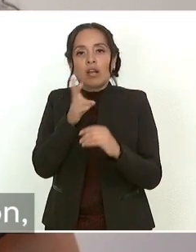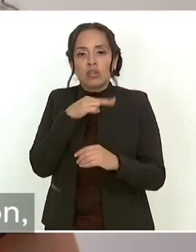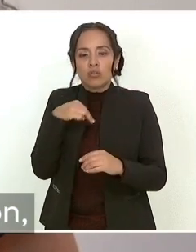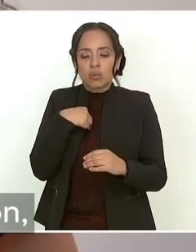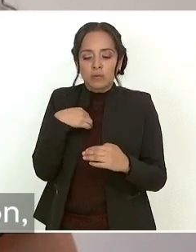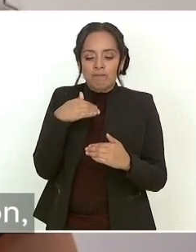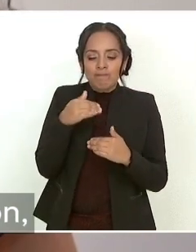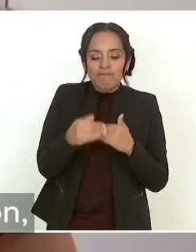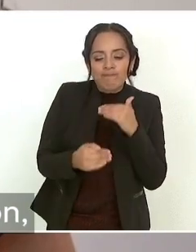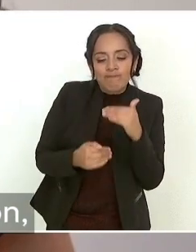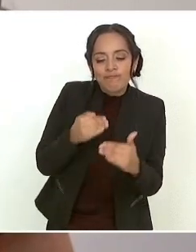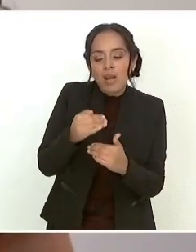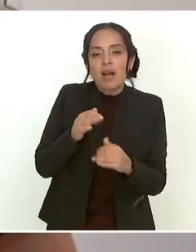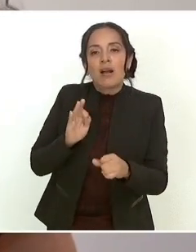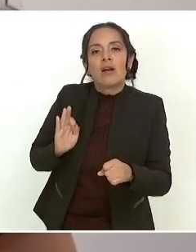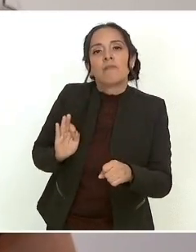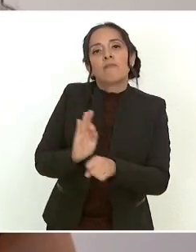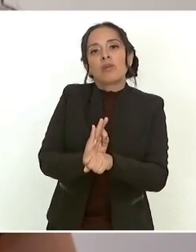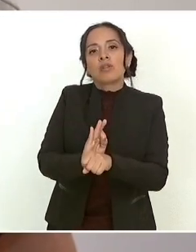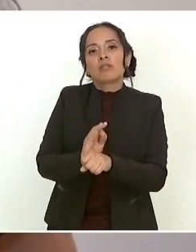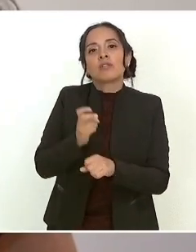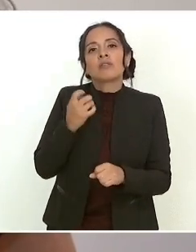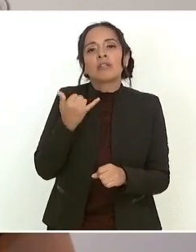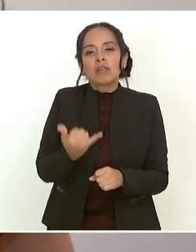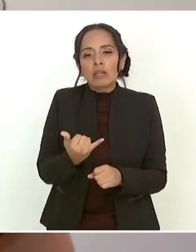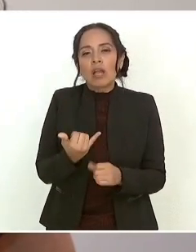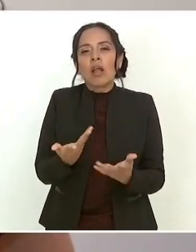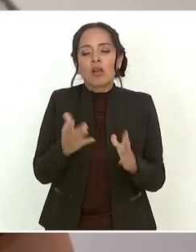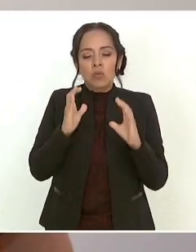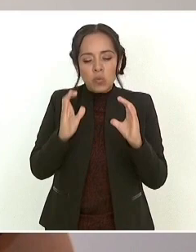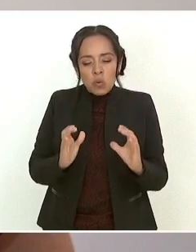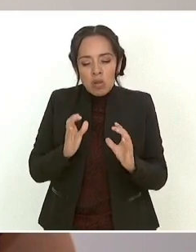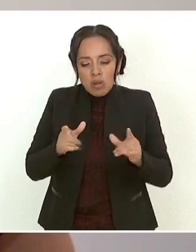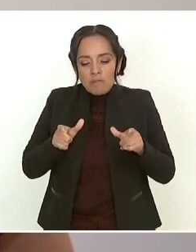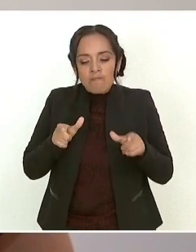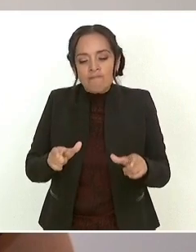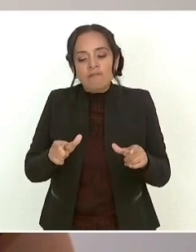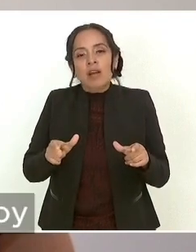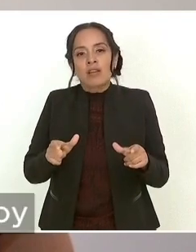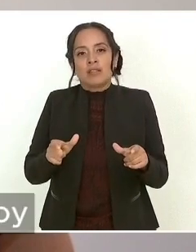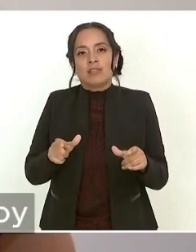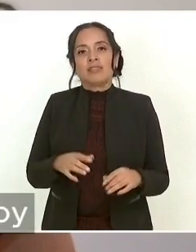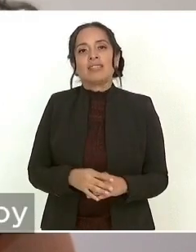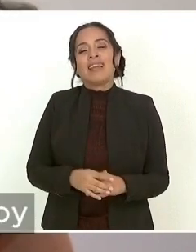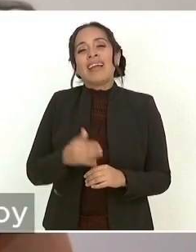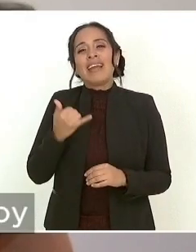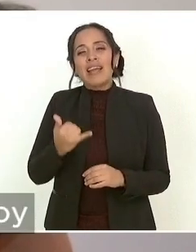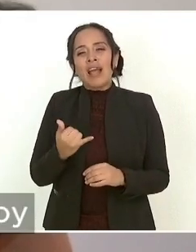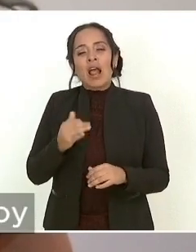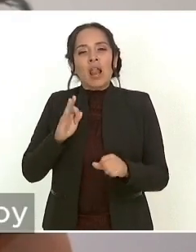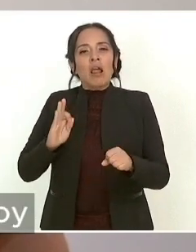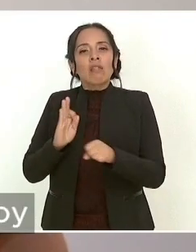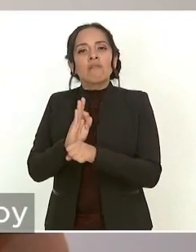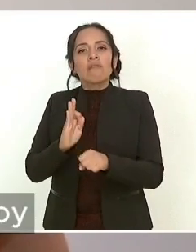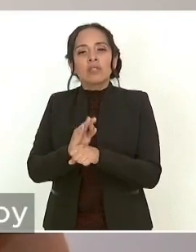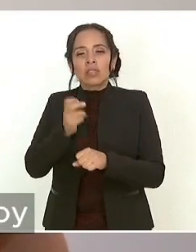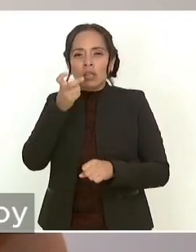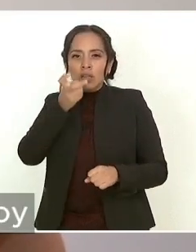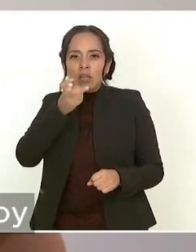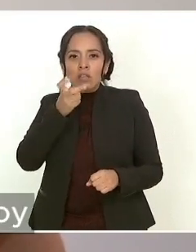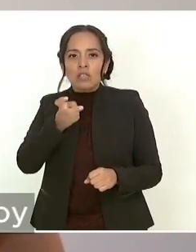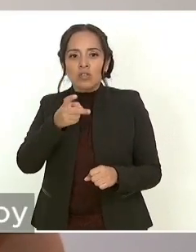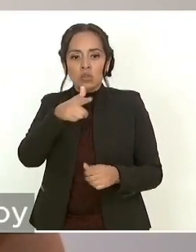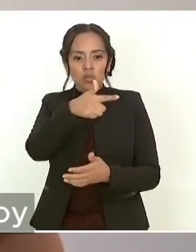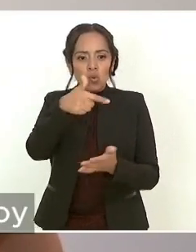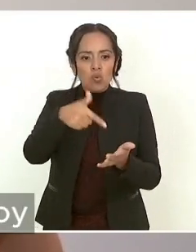avanzando en la protección, en la preservación, en la salvaguarda, en la defensa de estos